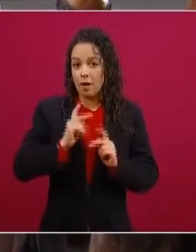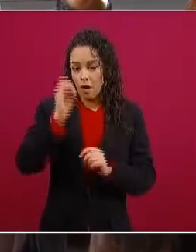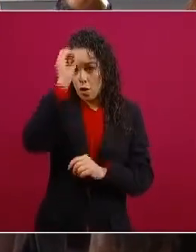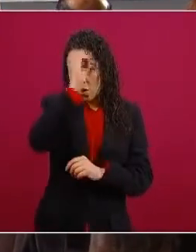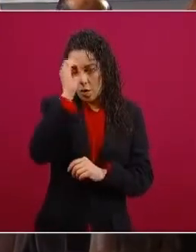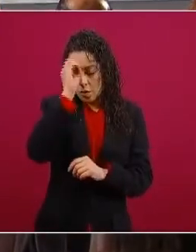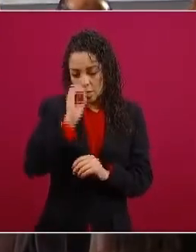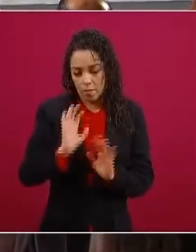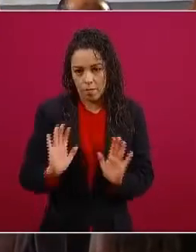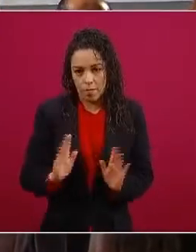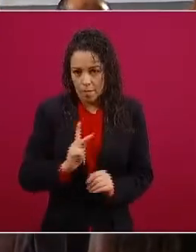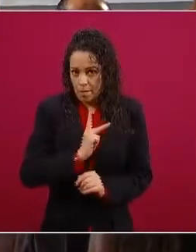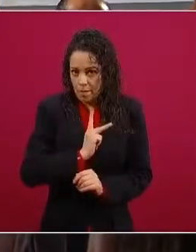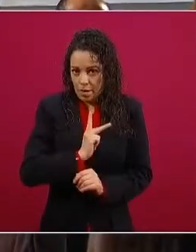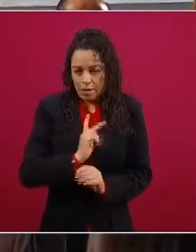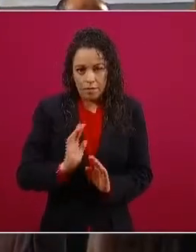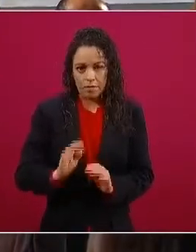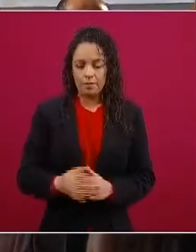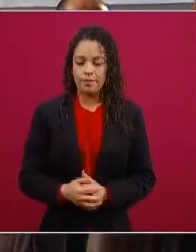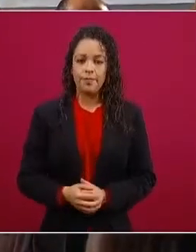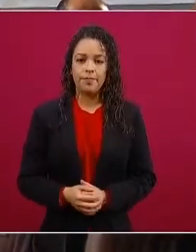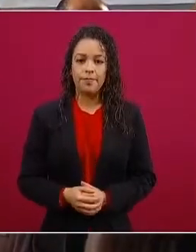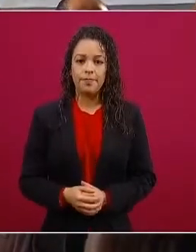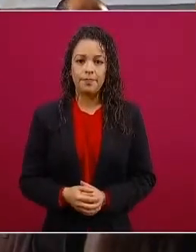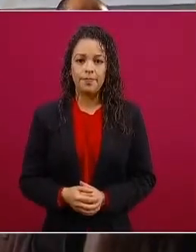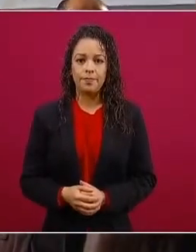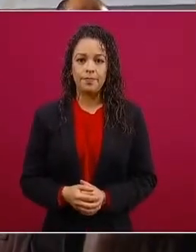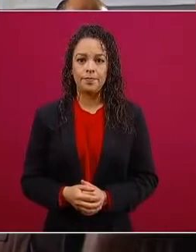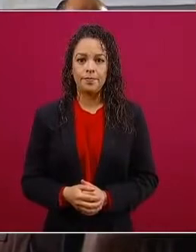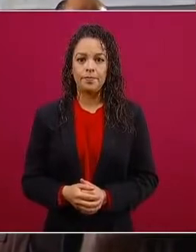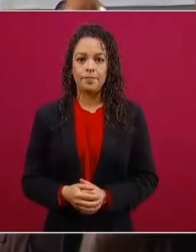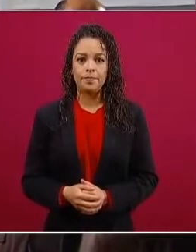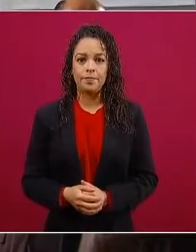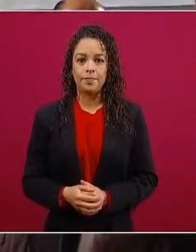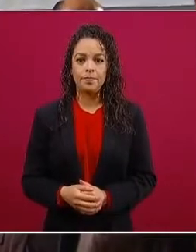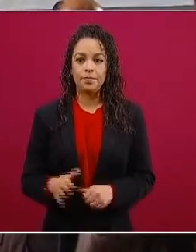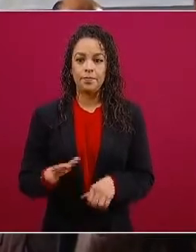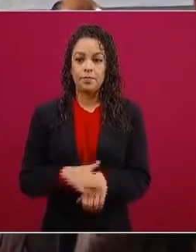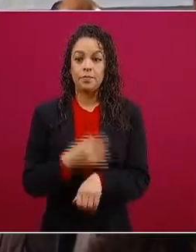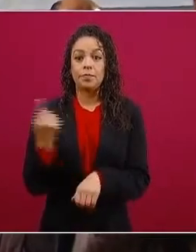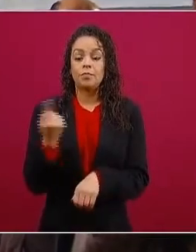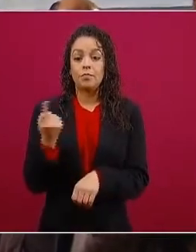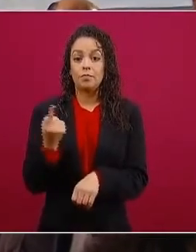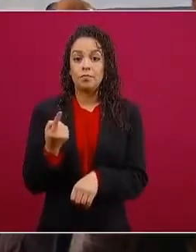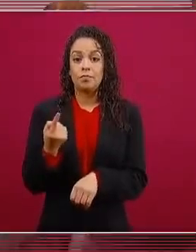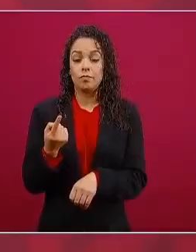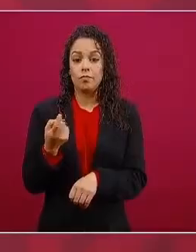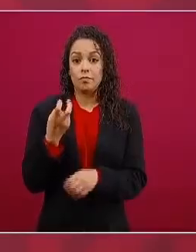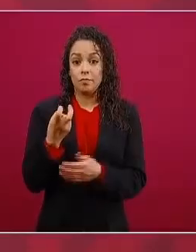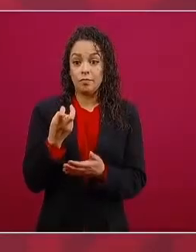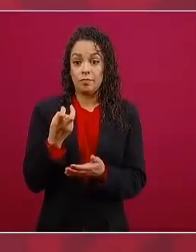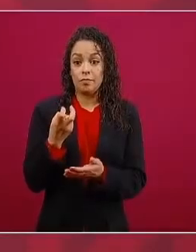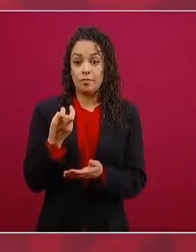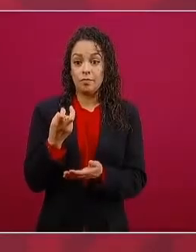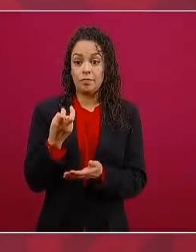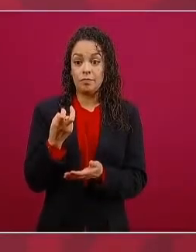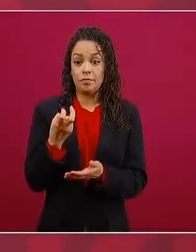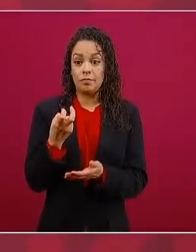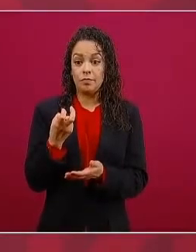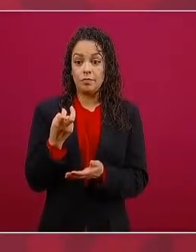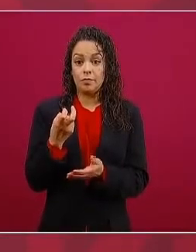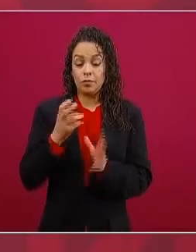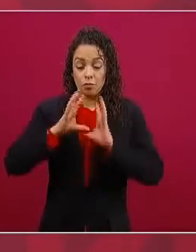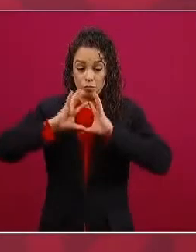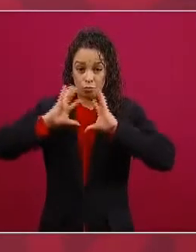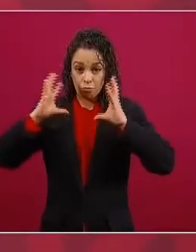porque abarata el crédito en